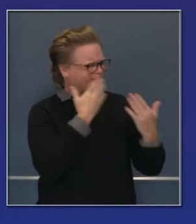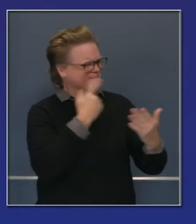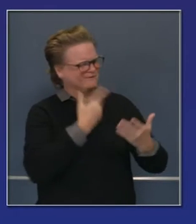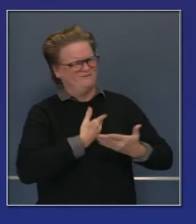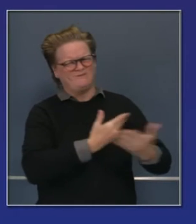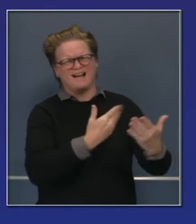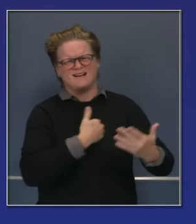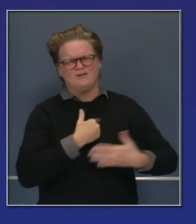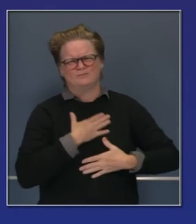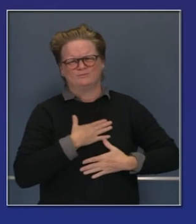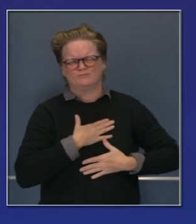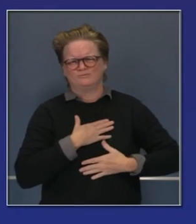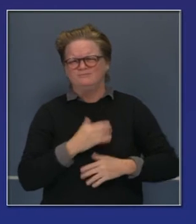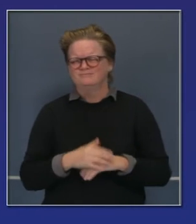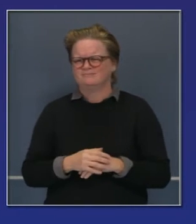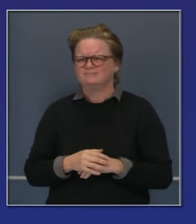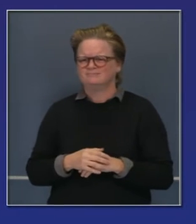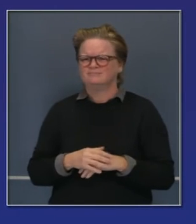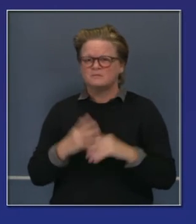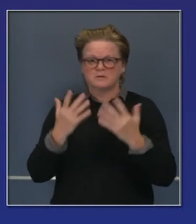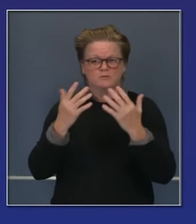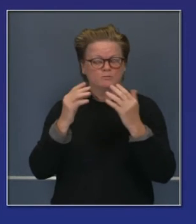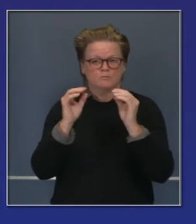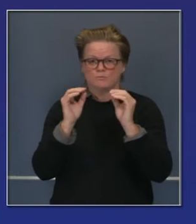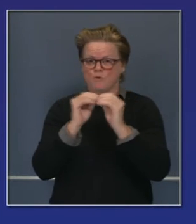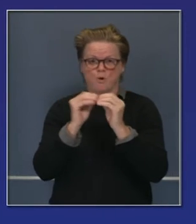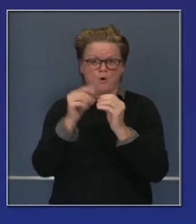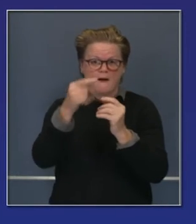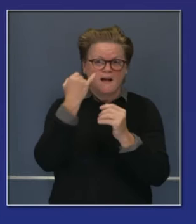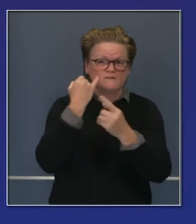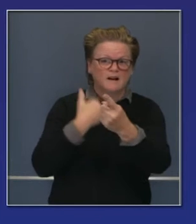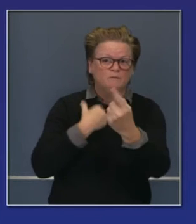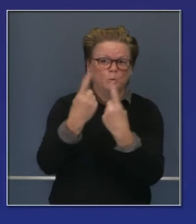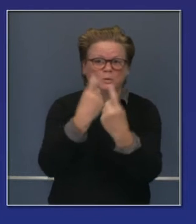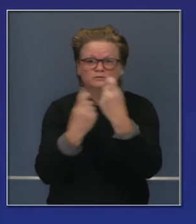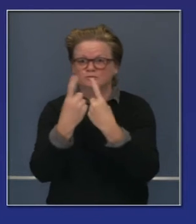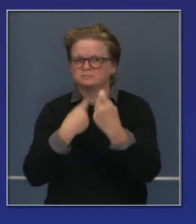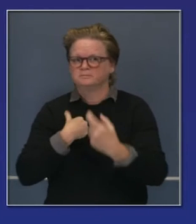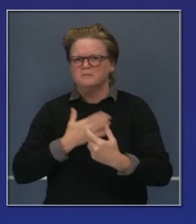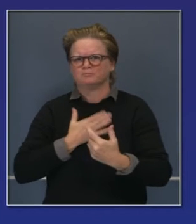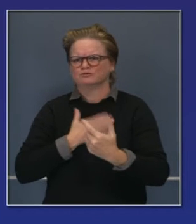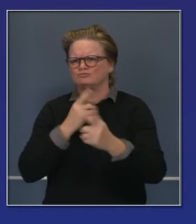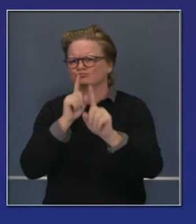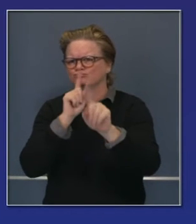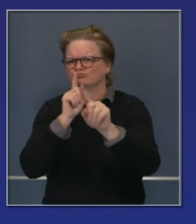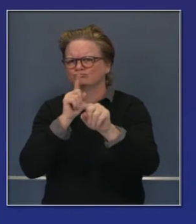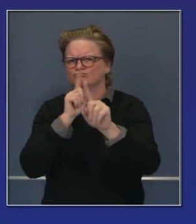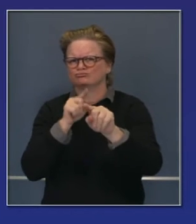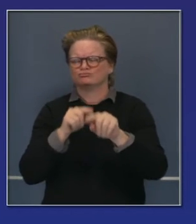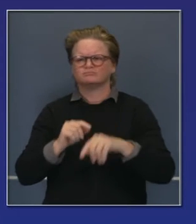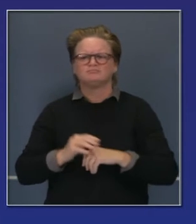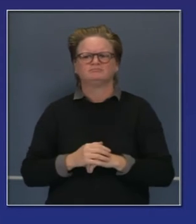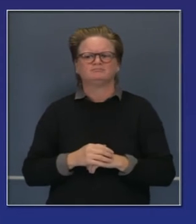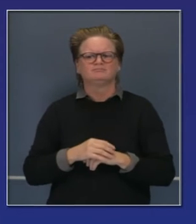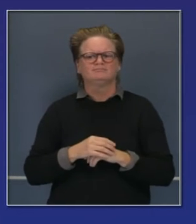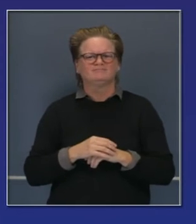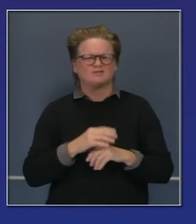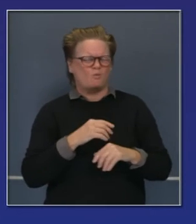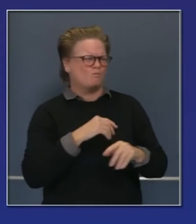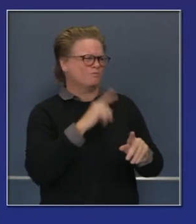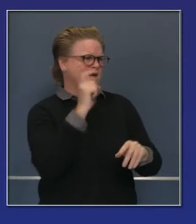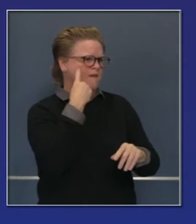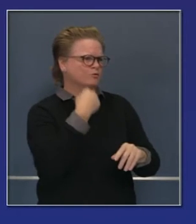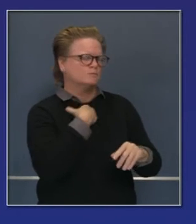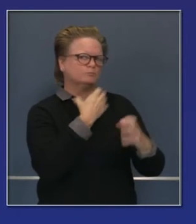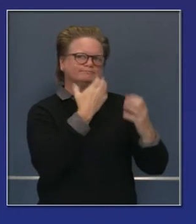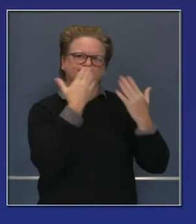señor gobernador. Si tienen preguntas con mucho gusto, las contestaré. Pero ha sido su liderazgo y la legislatura que ha abierto este camino para muchos californianos a que